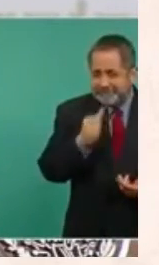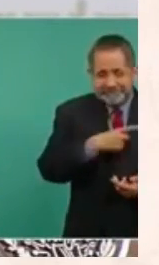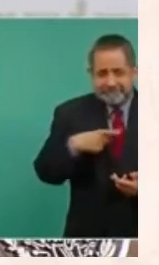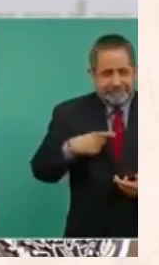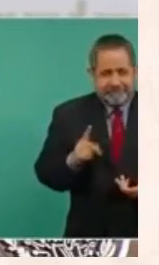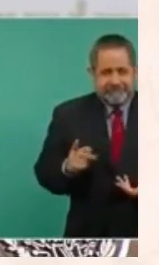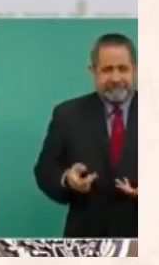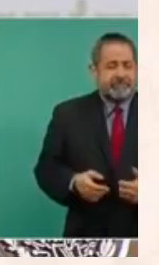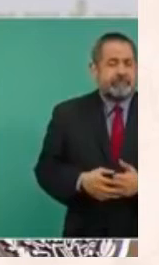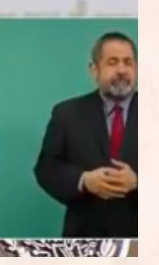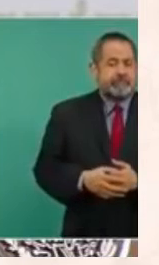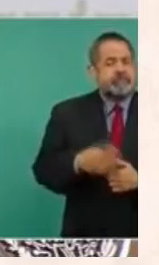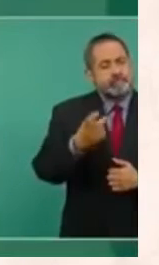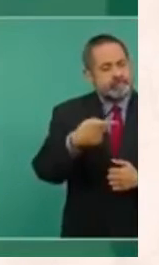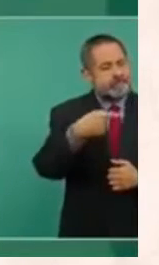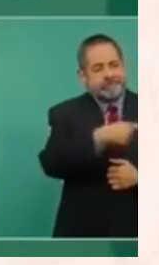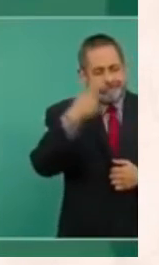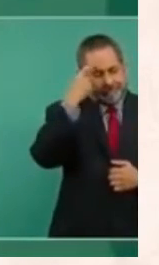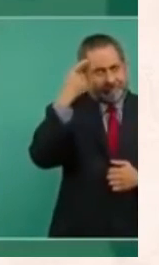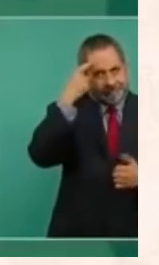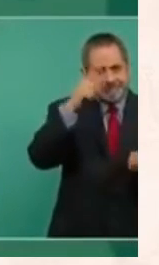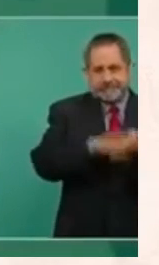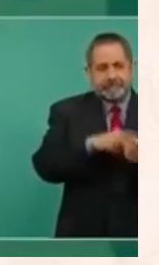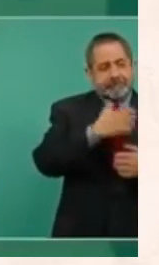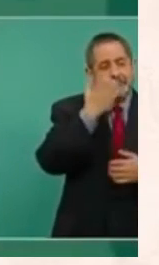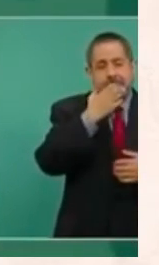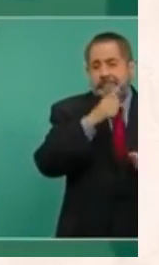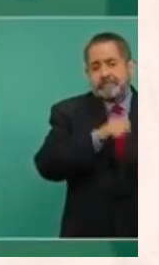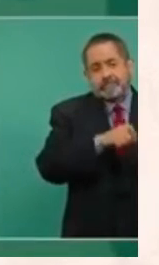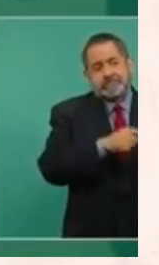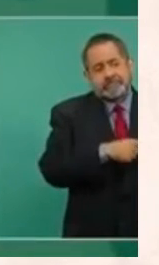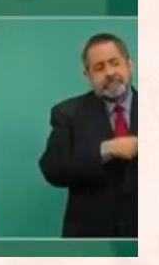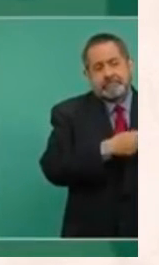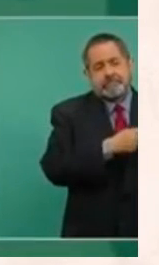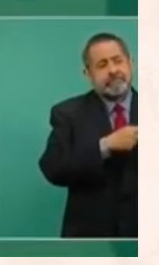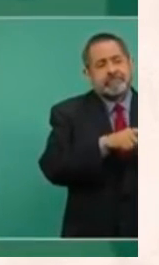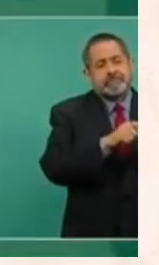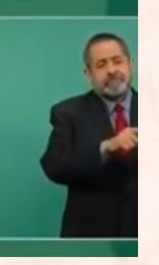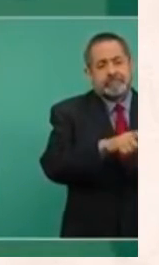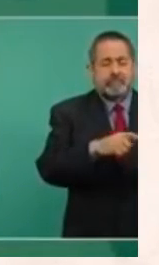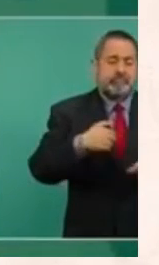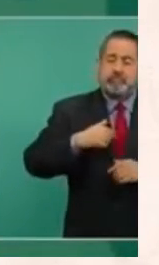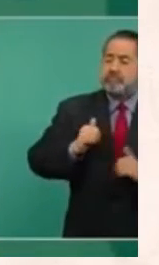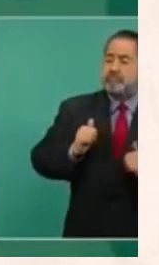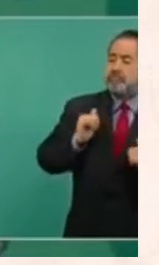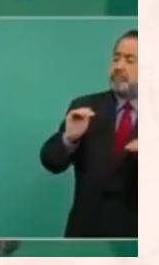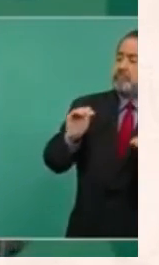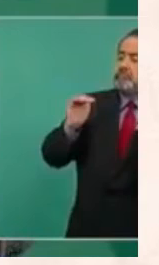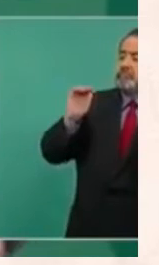tiene que ver con este pensamiento conservador de buscar ser superiores.